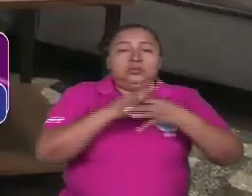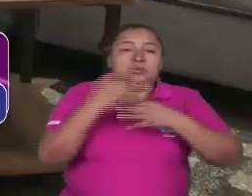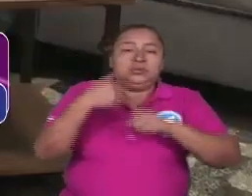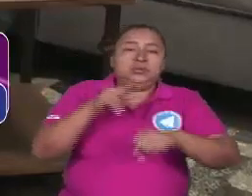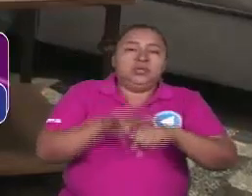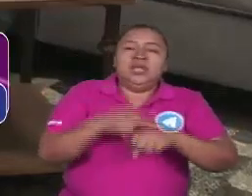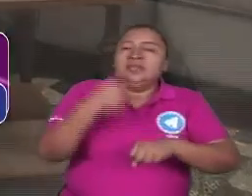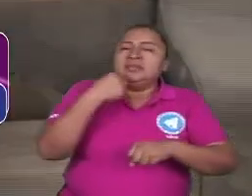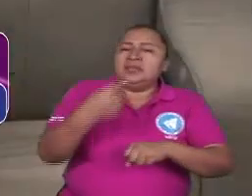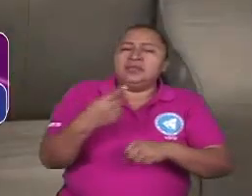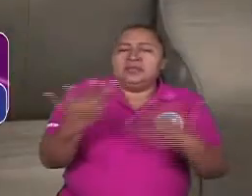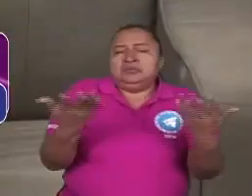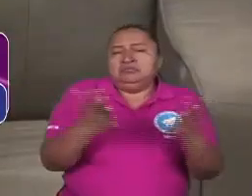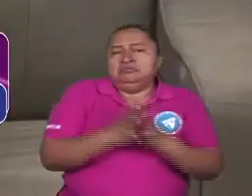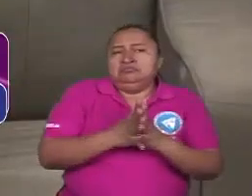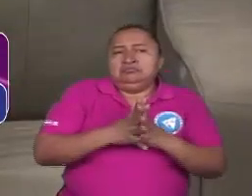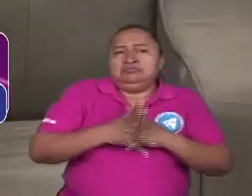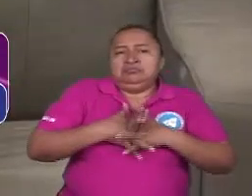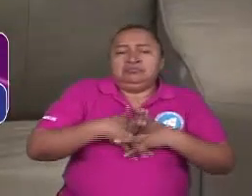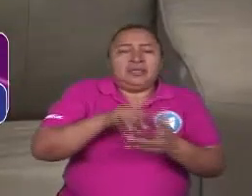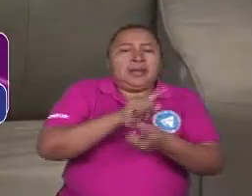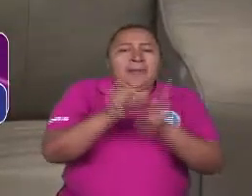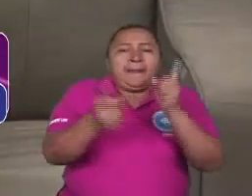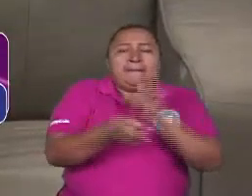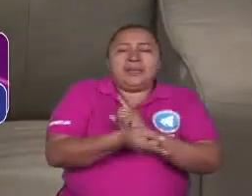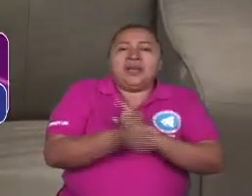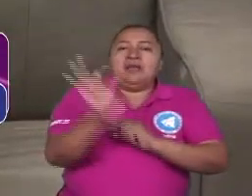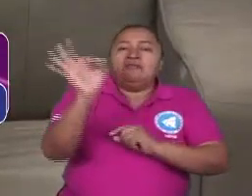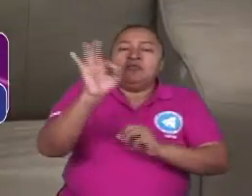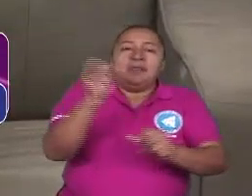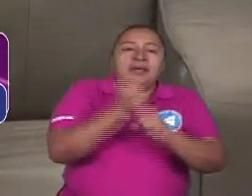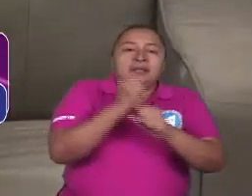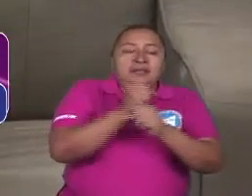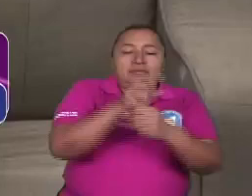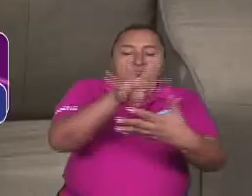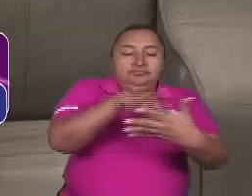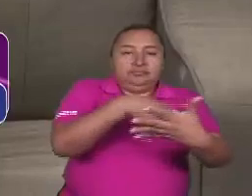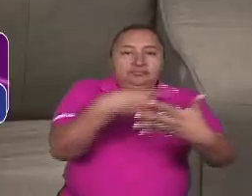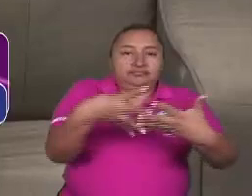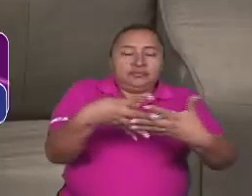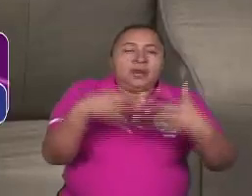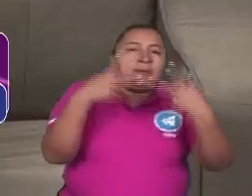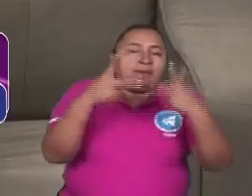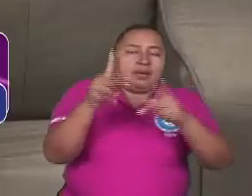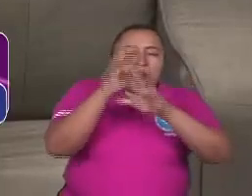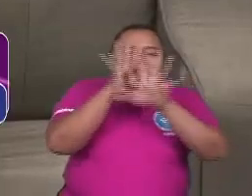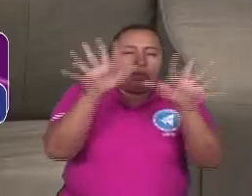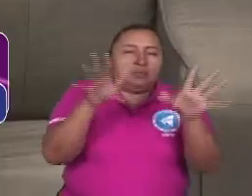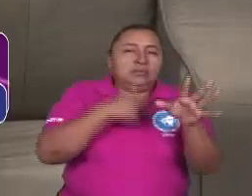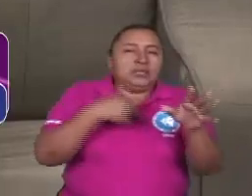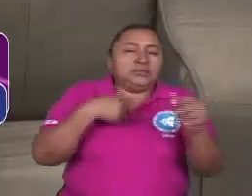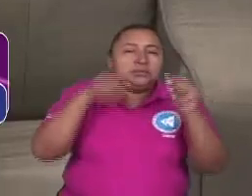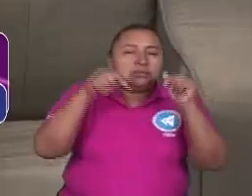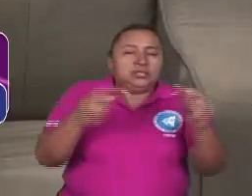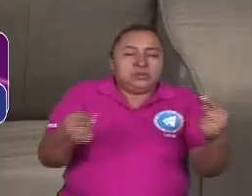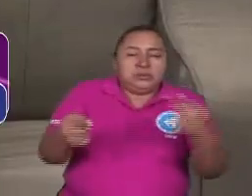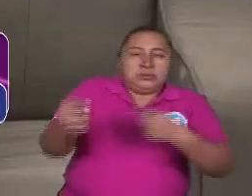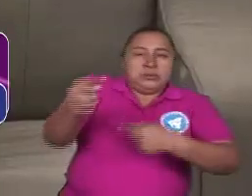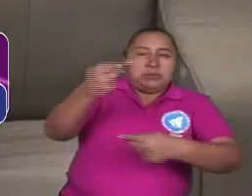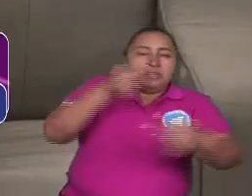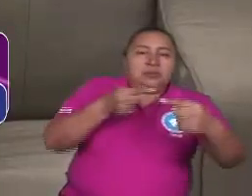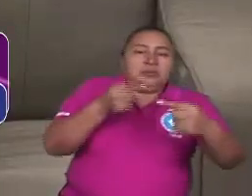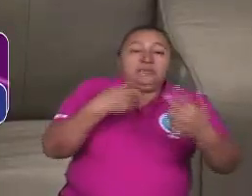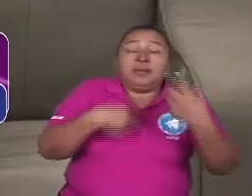plantean la cuestión de cambiar la matriz de productividad pero claramente para hacer esa reversión o para